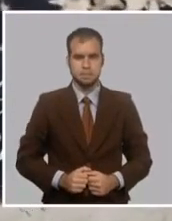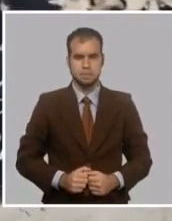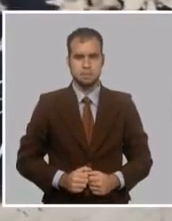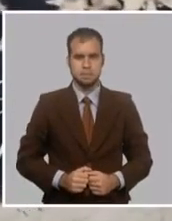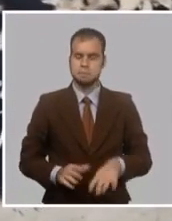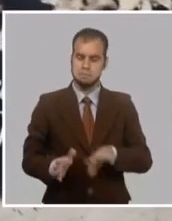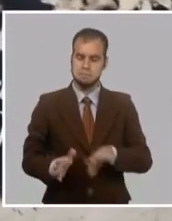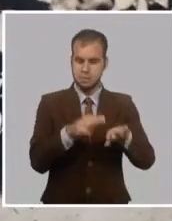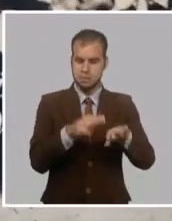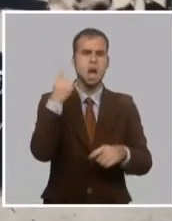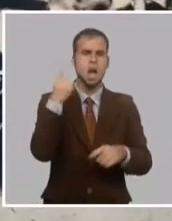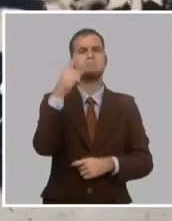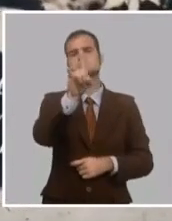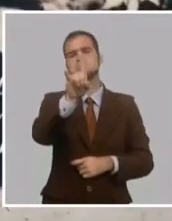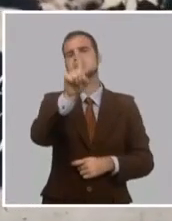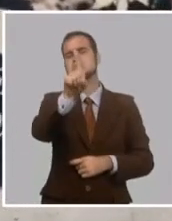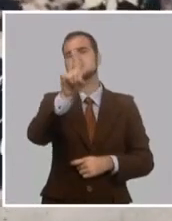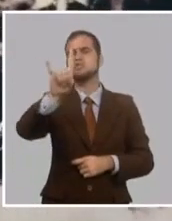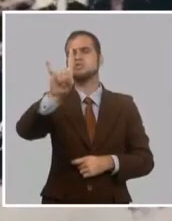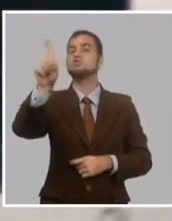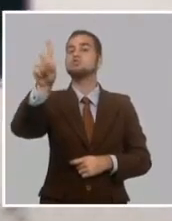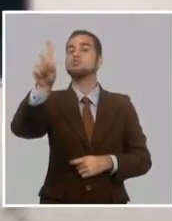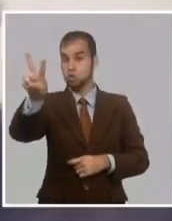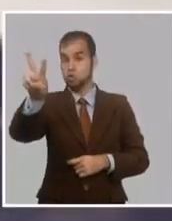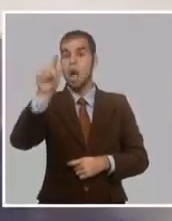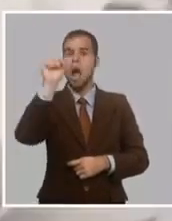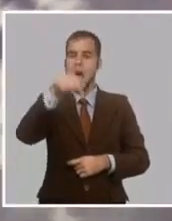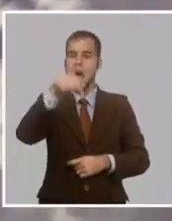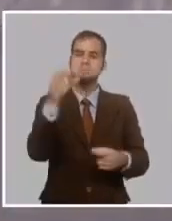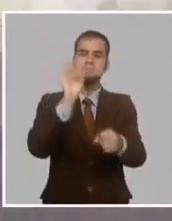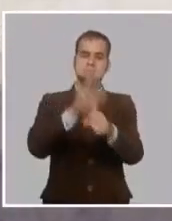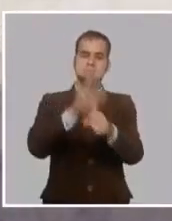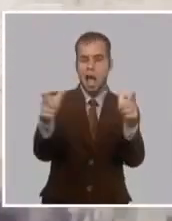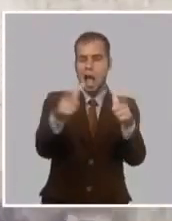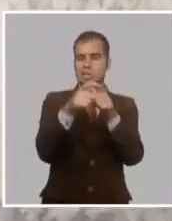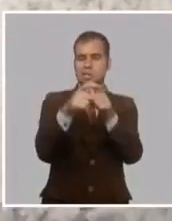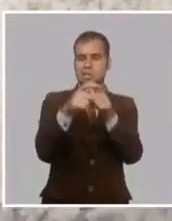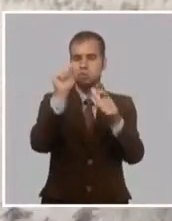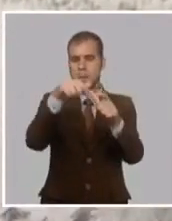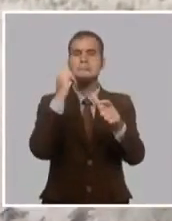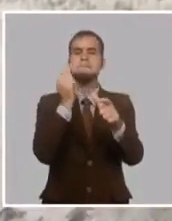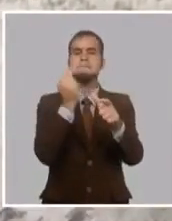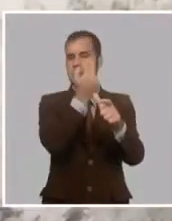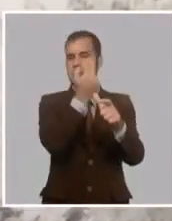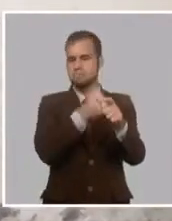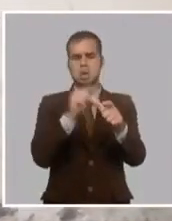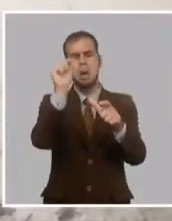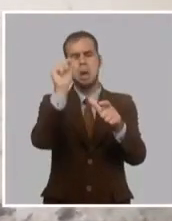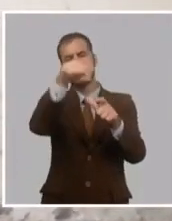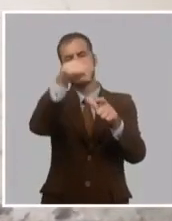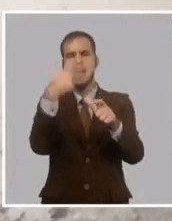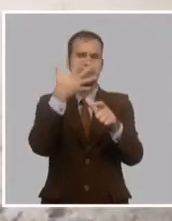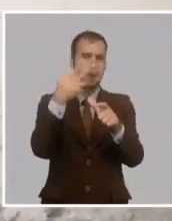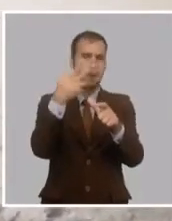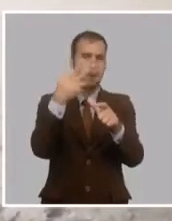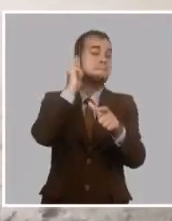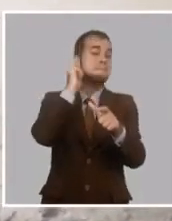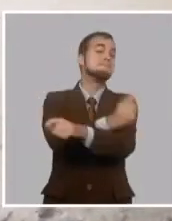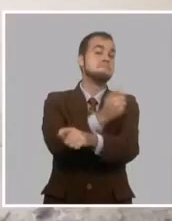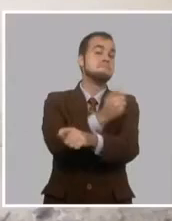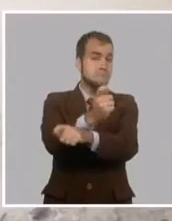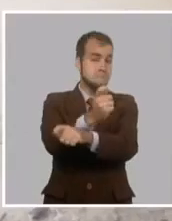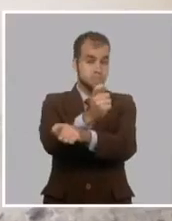1912, se crea la asociación Promartí, integrada por las maestras del colegio número 3 Spencer,